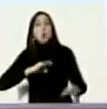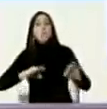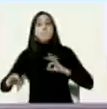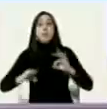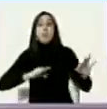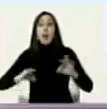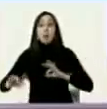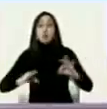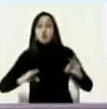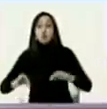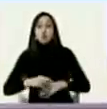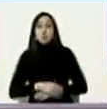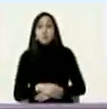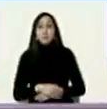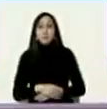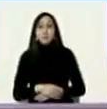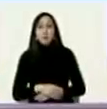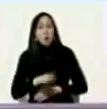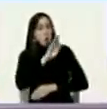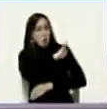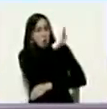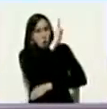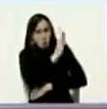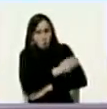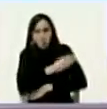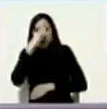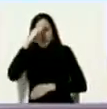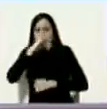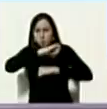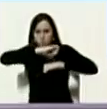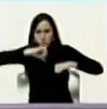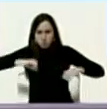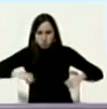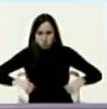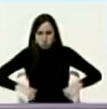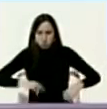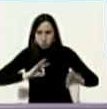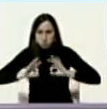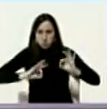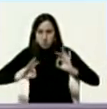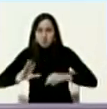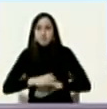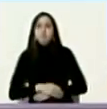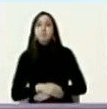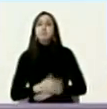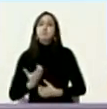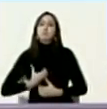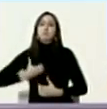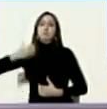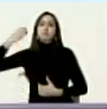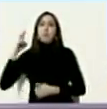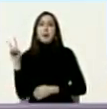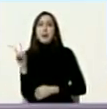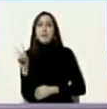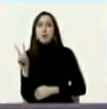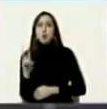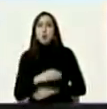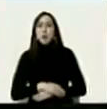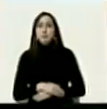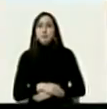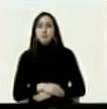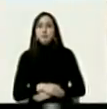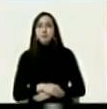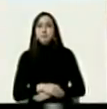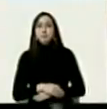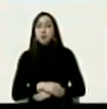con una poderosa Fuerza Armada Nacional Bolivariana que tiene las armas de la República con